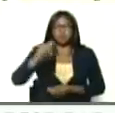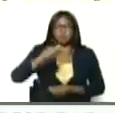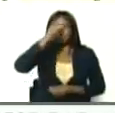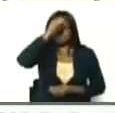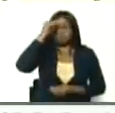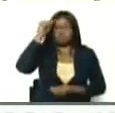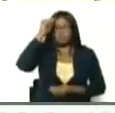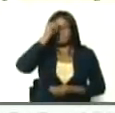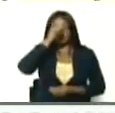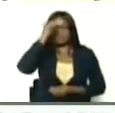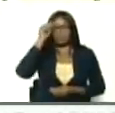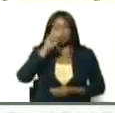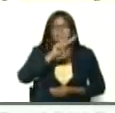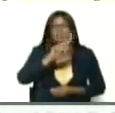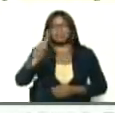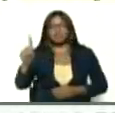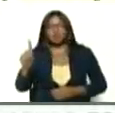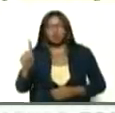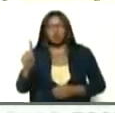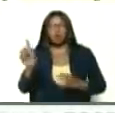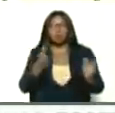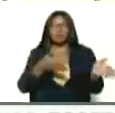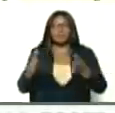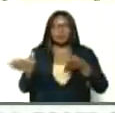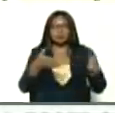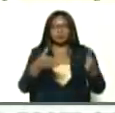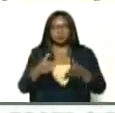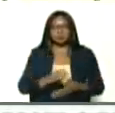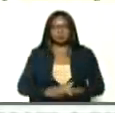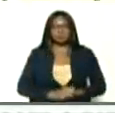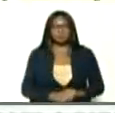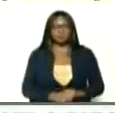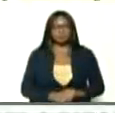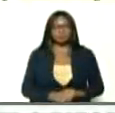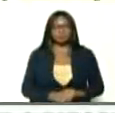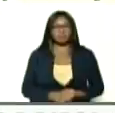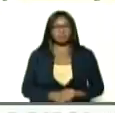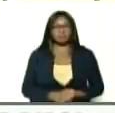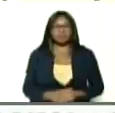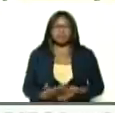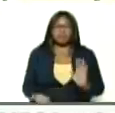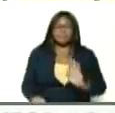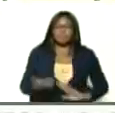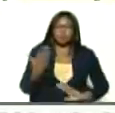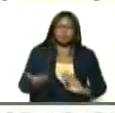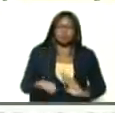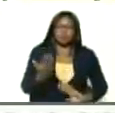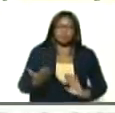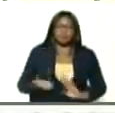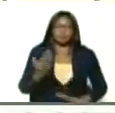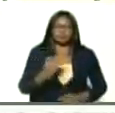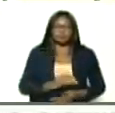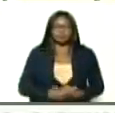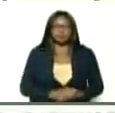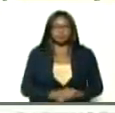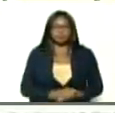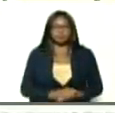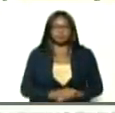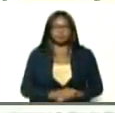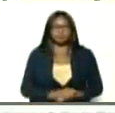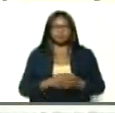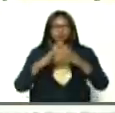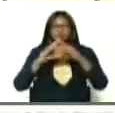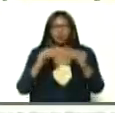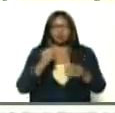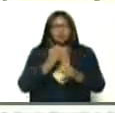21 de marzo, muy importante, toda la labor